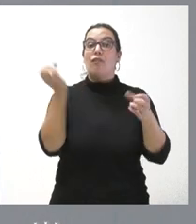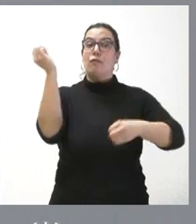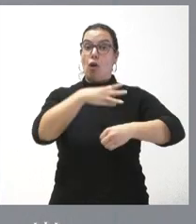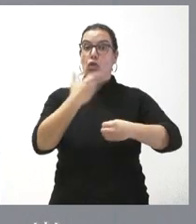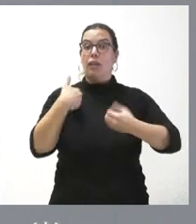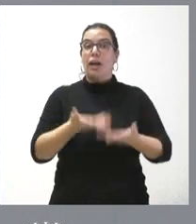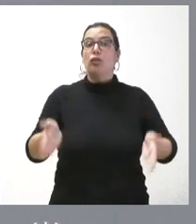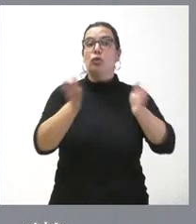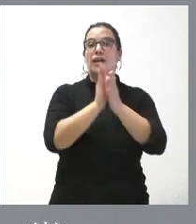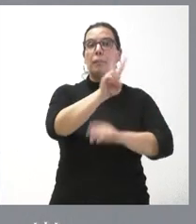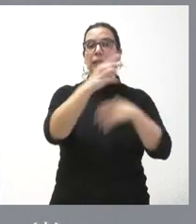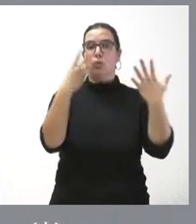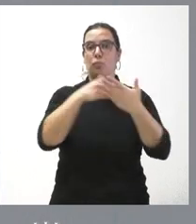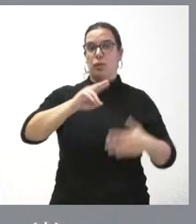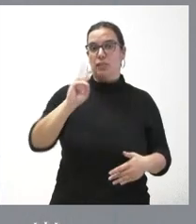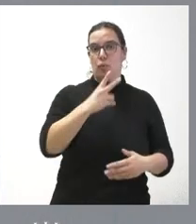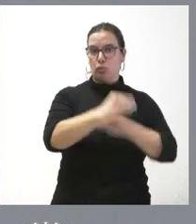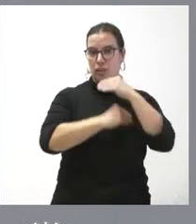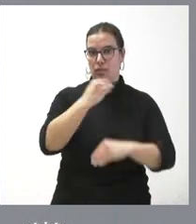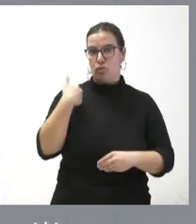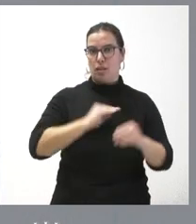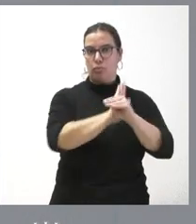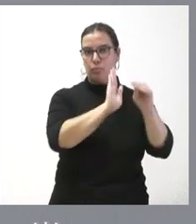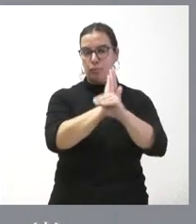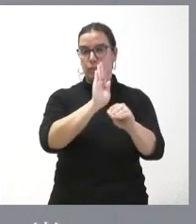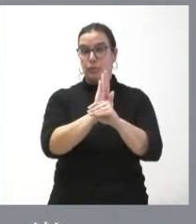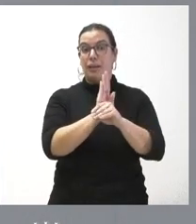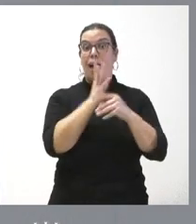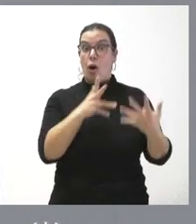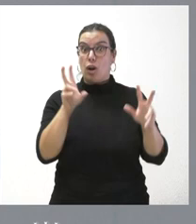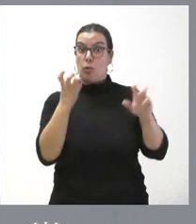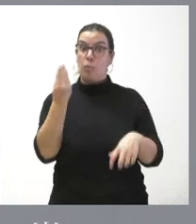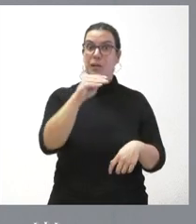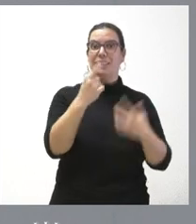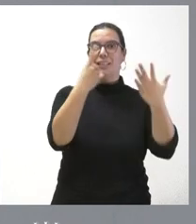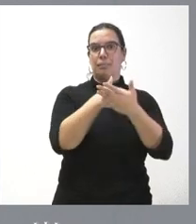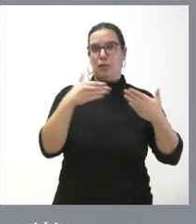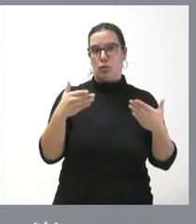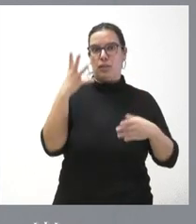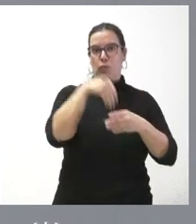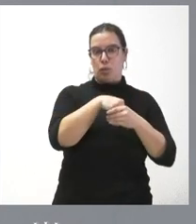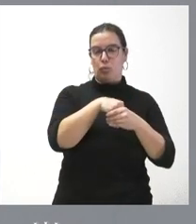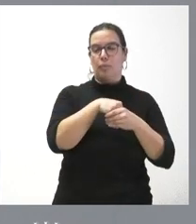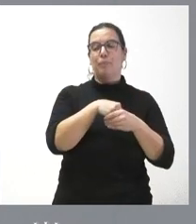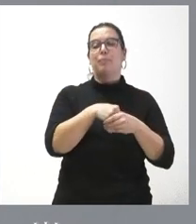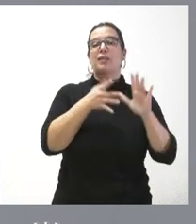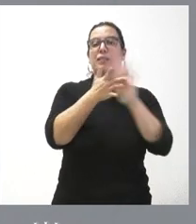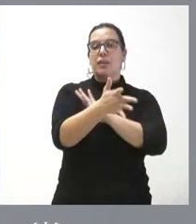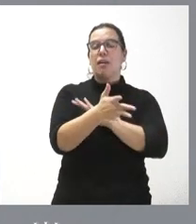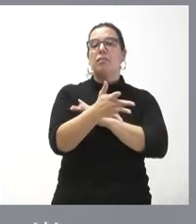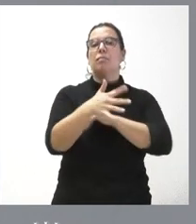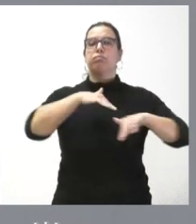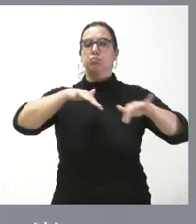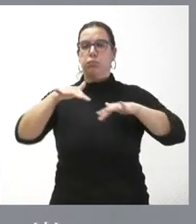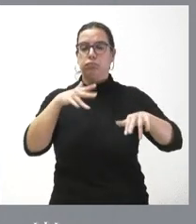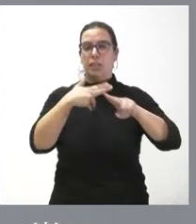total de 28 millones de euros, incluyendo estos 6 millones de los que hemos descrito en este momento. Se trata de recuperar la actividad